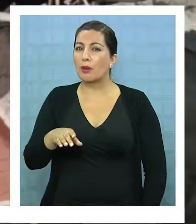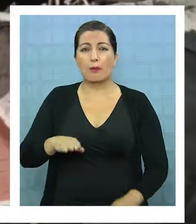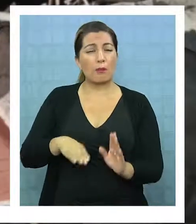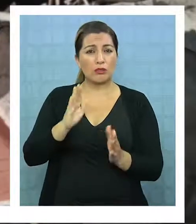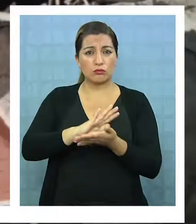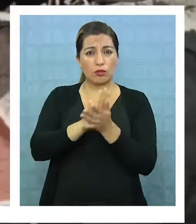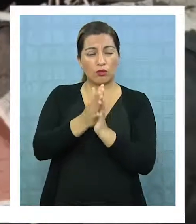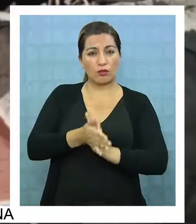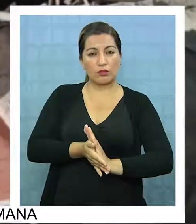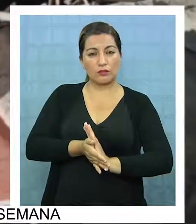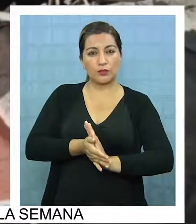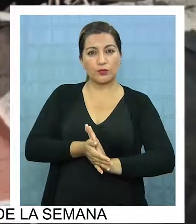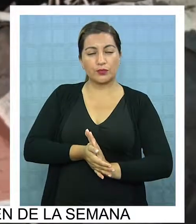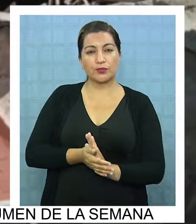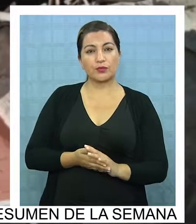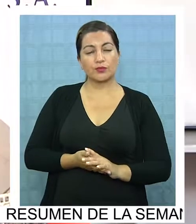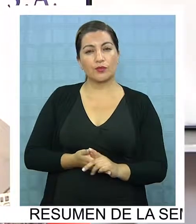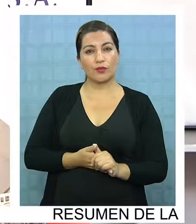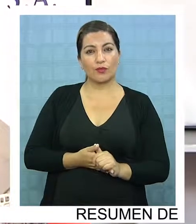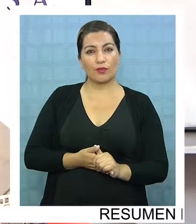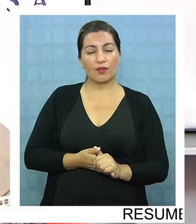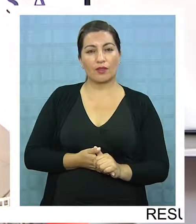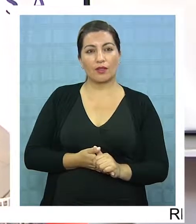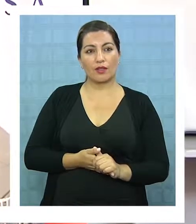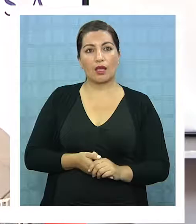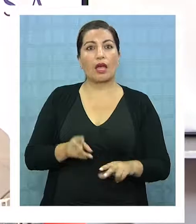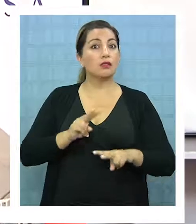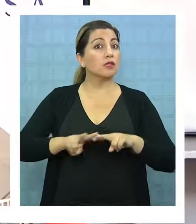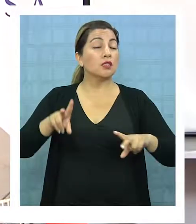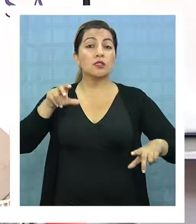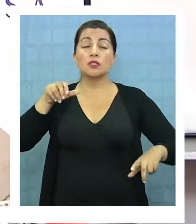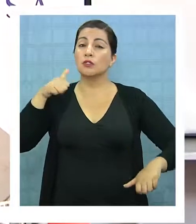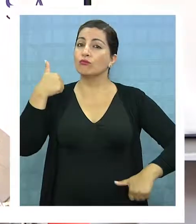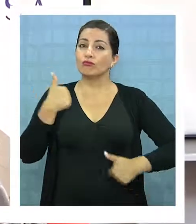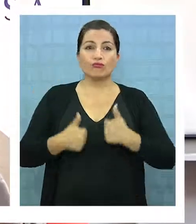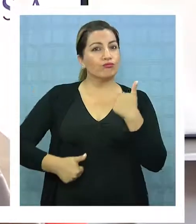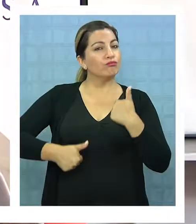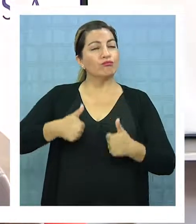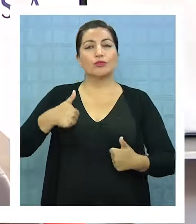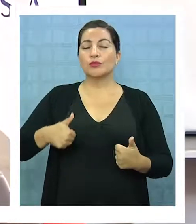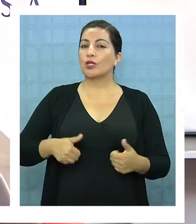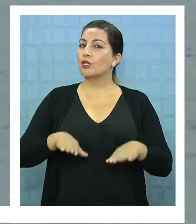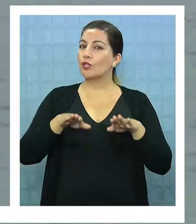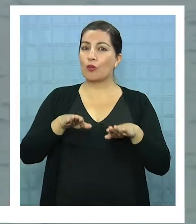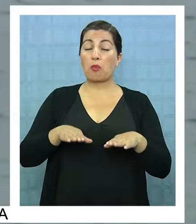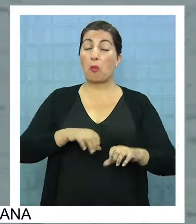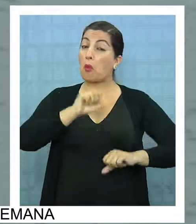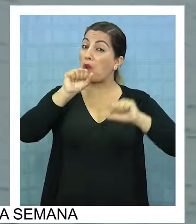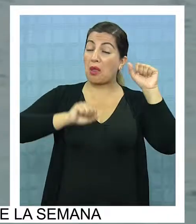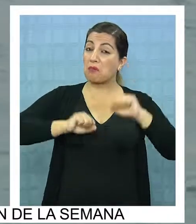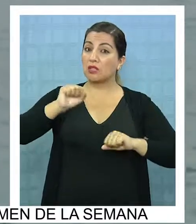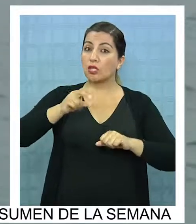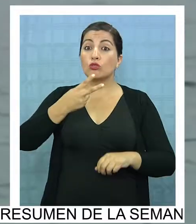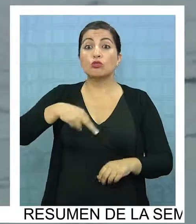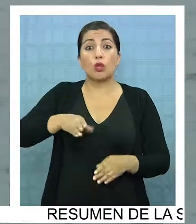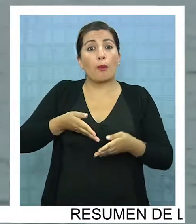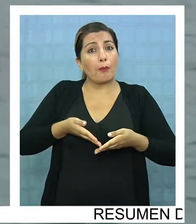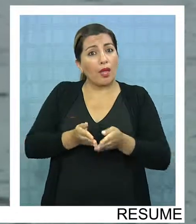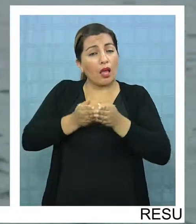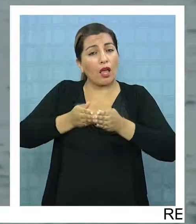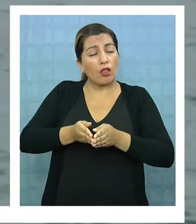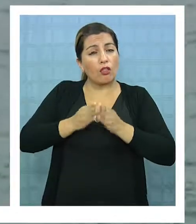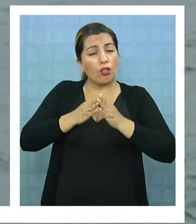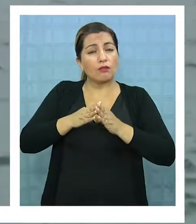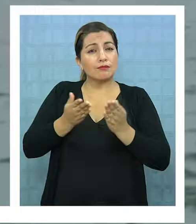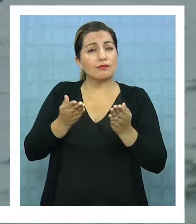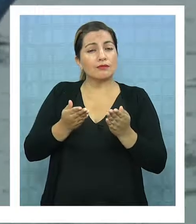es llegar a competir, o sea, a competir como compite en cualquier otra empresa. Nosotros como pescadores artesanales competir